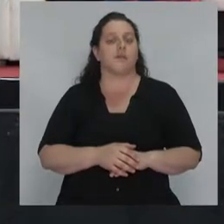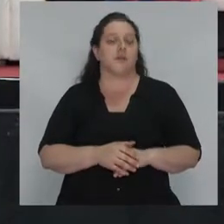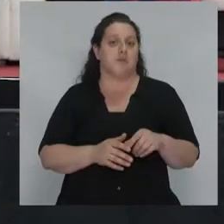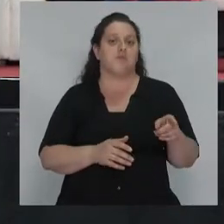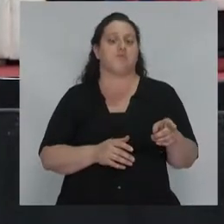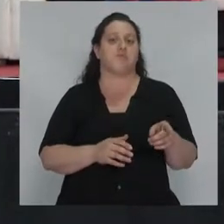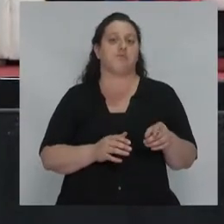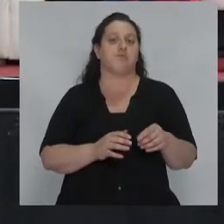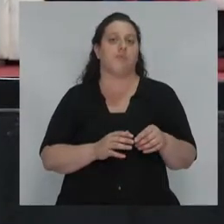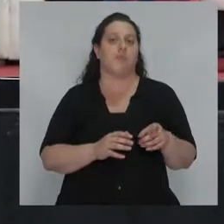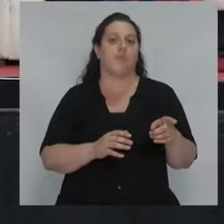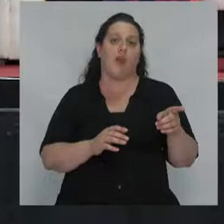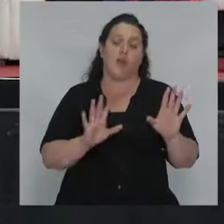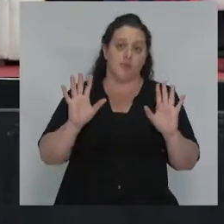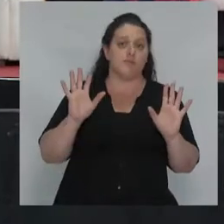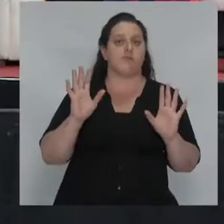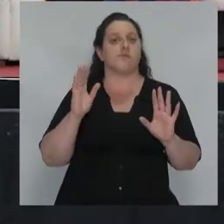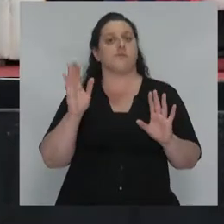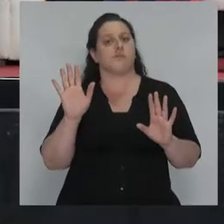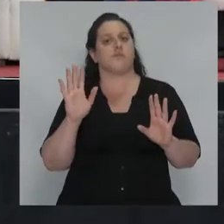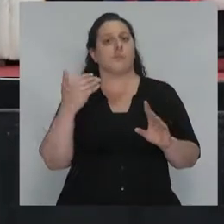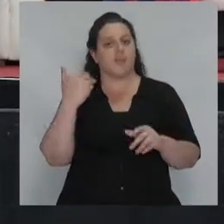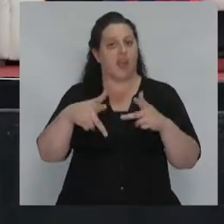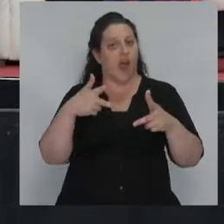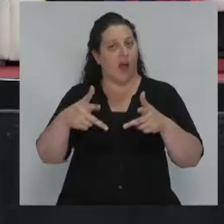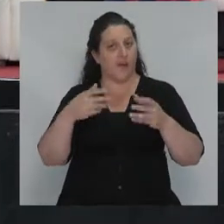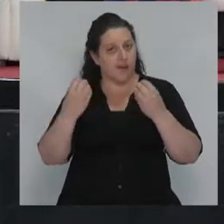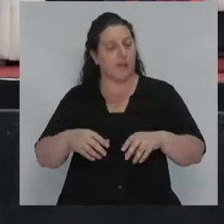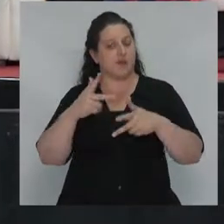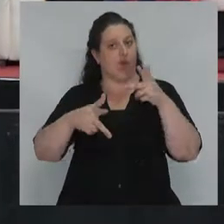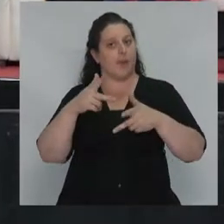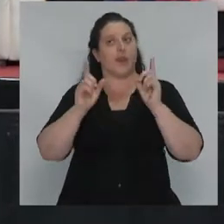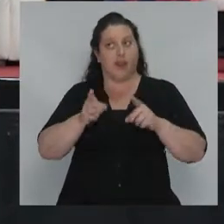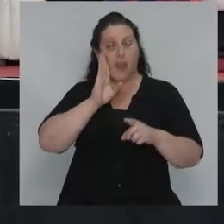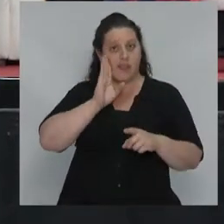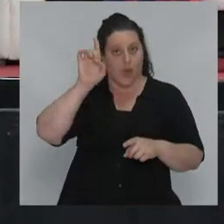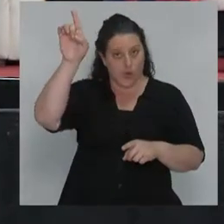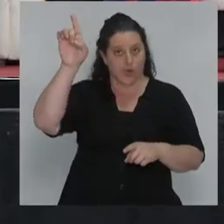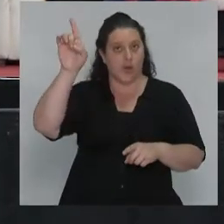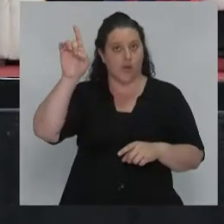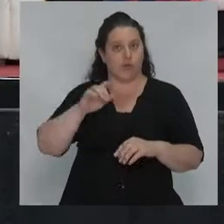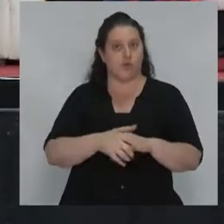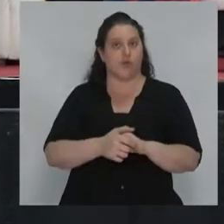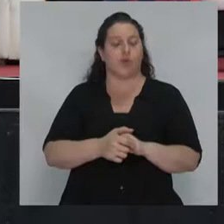algo que se discuta también en los Estados Unidos y